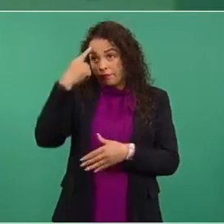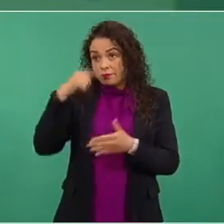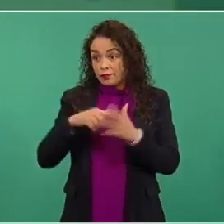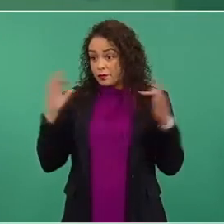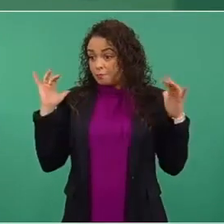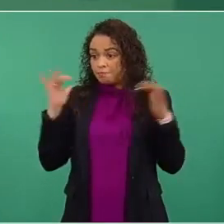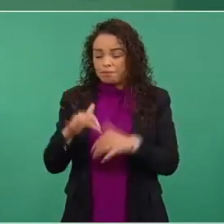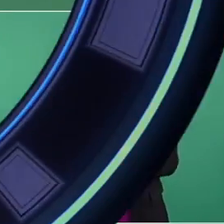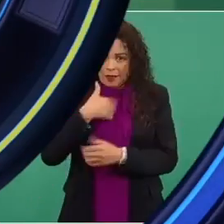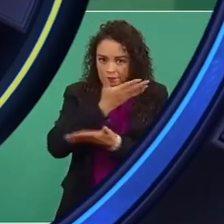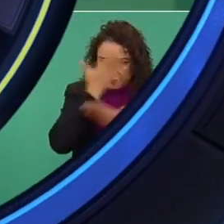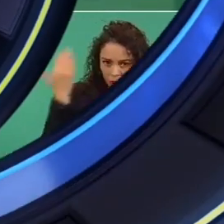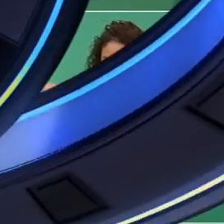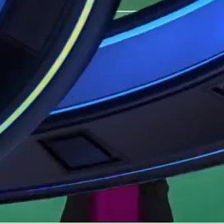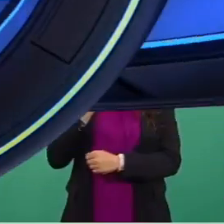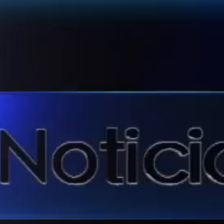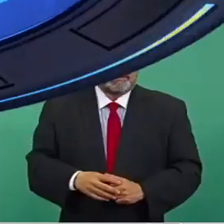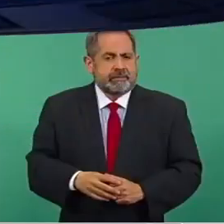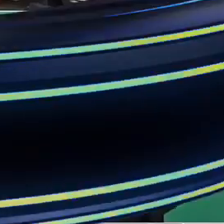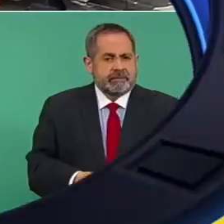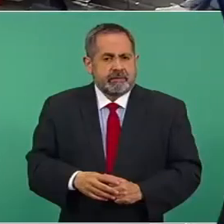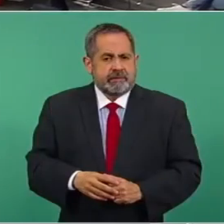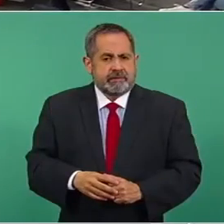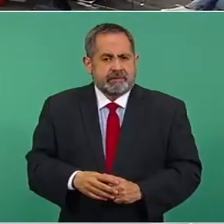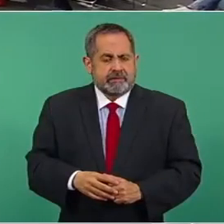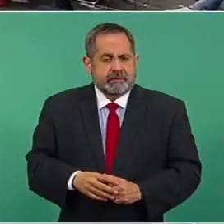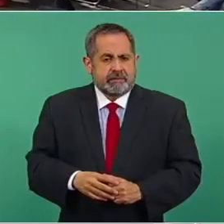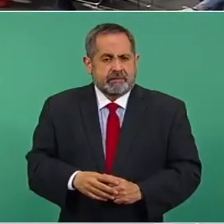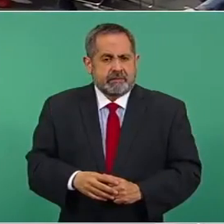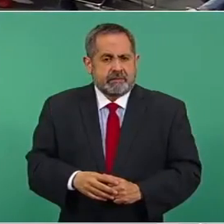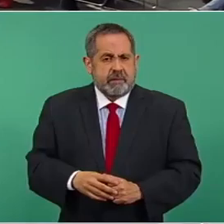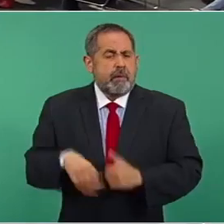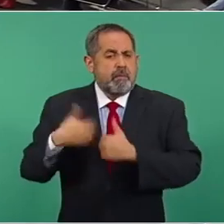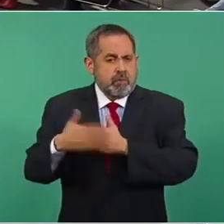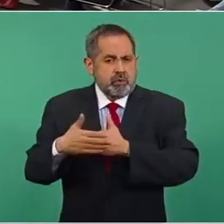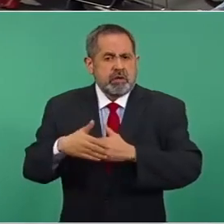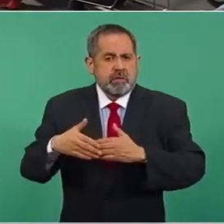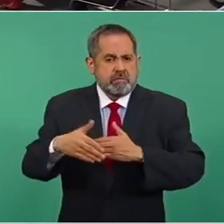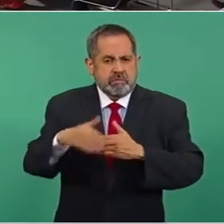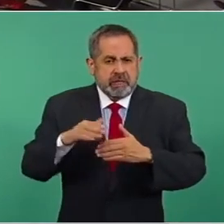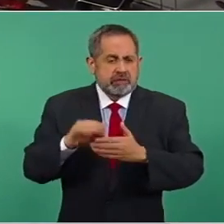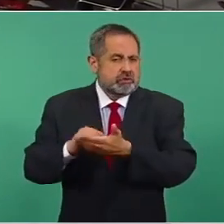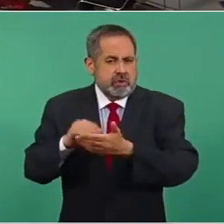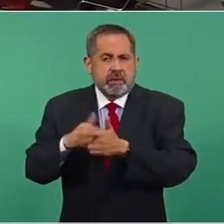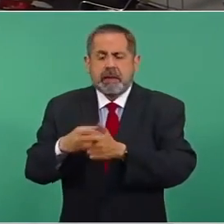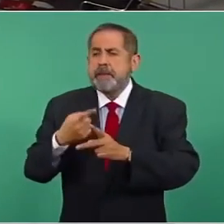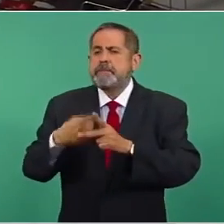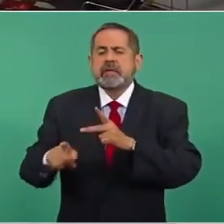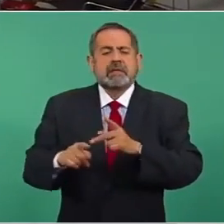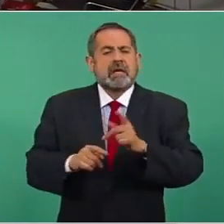para aplicar la dosis de refuerzo. Vamos hacia adelante, de modo que sí vamos a empezar